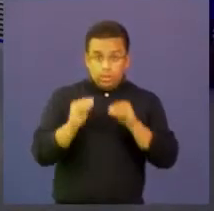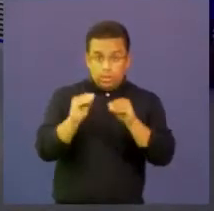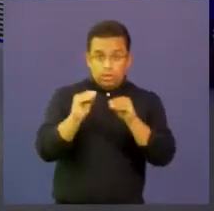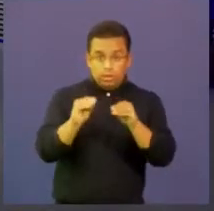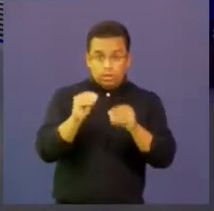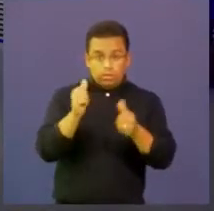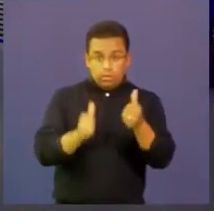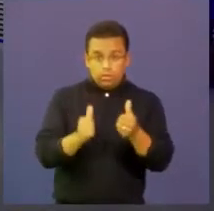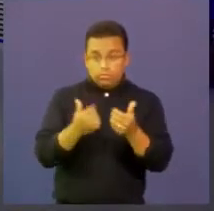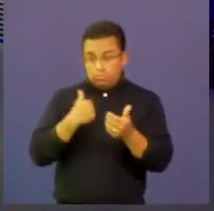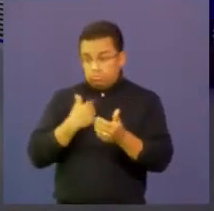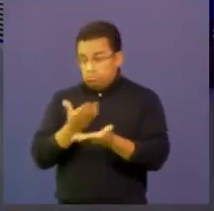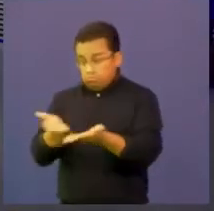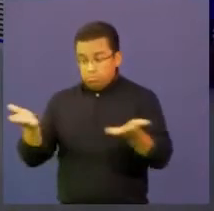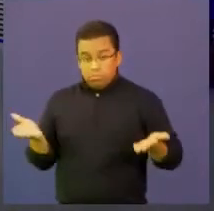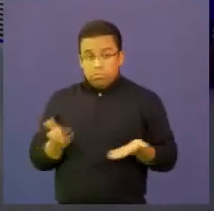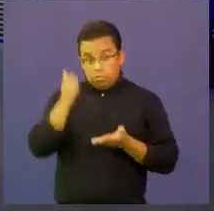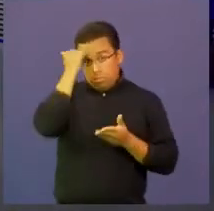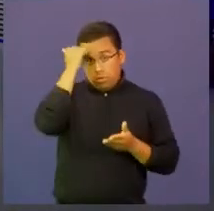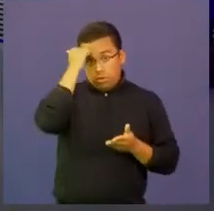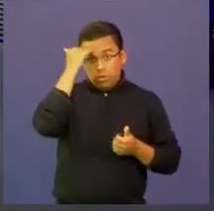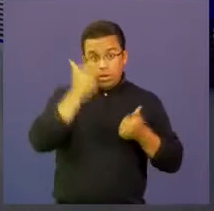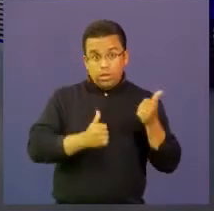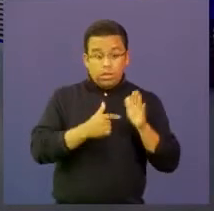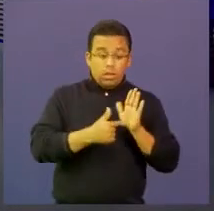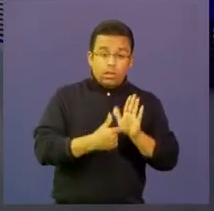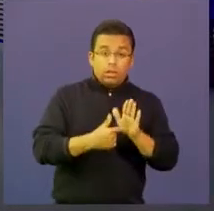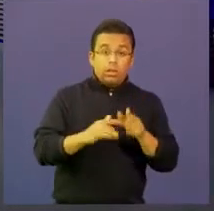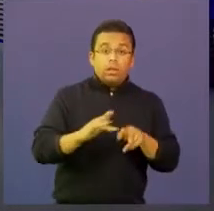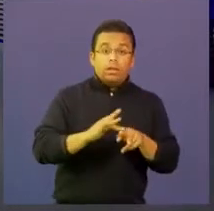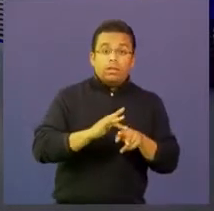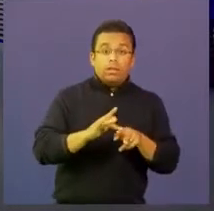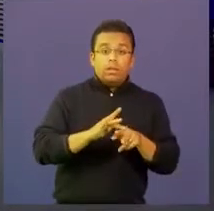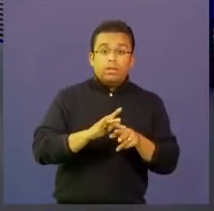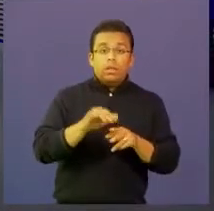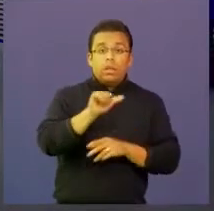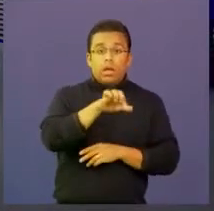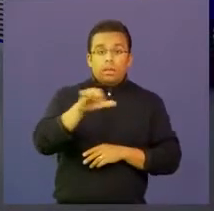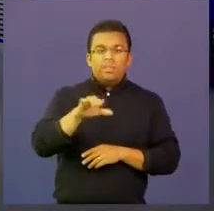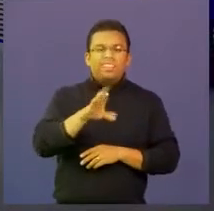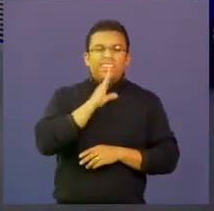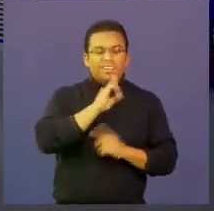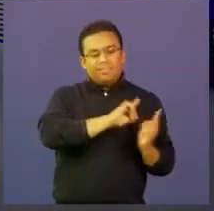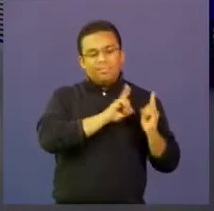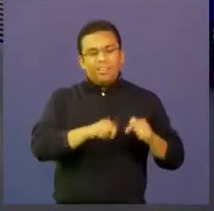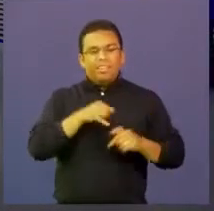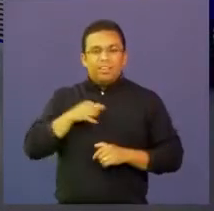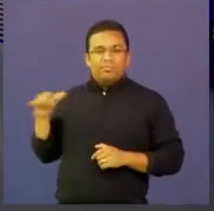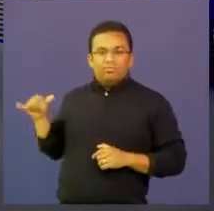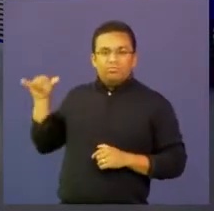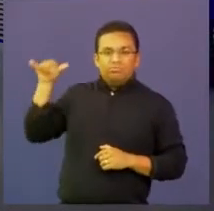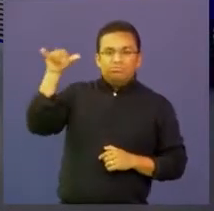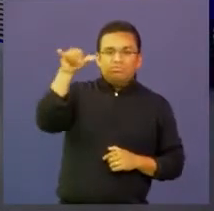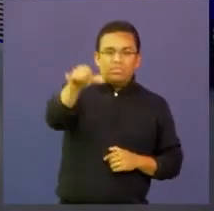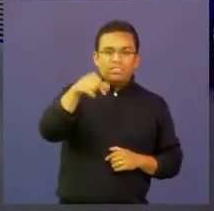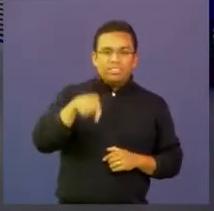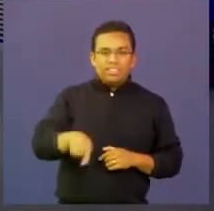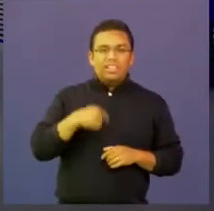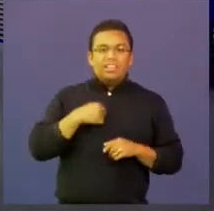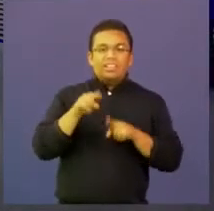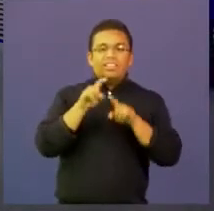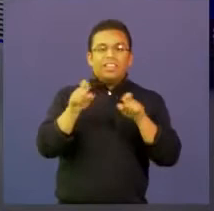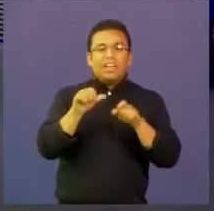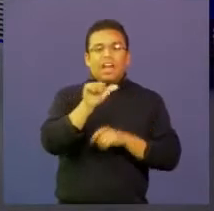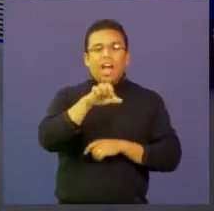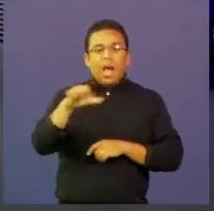pueden hacer nuestros docentes sobre la inclusión de una aplicación de la Fuerza Aérea Colombiana en Computadores para Educar, es que es una aplicación de guerra. Y la